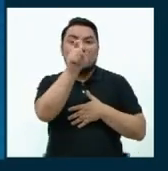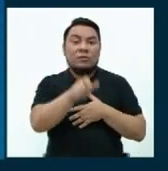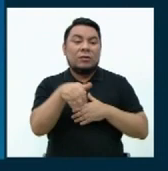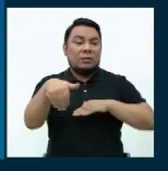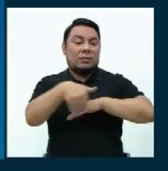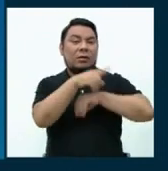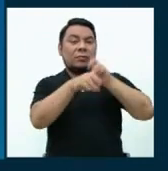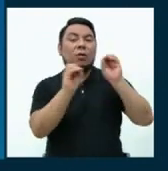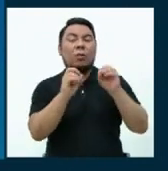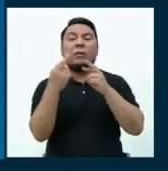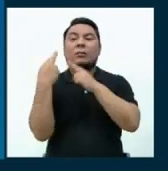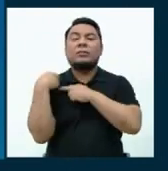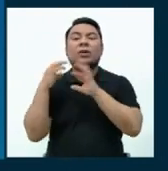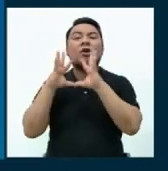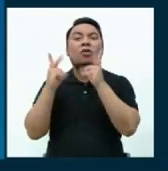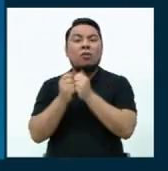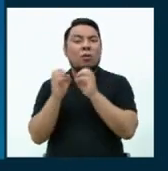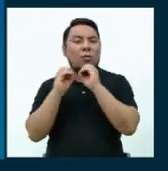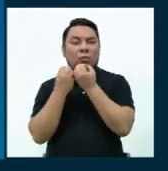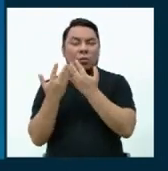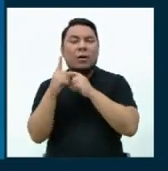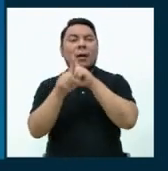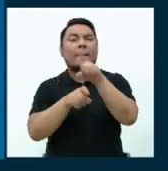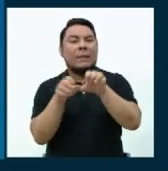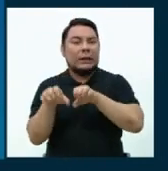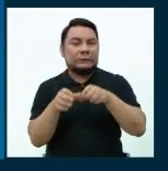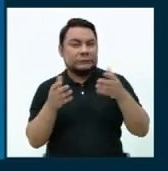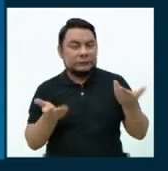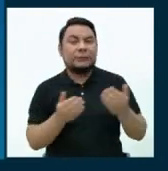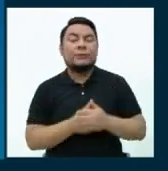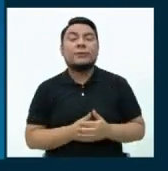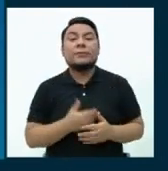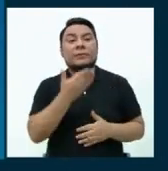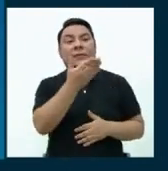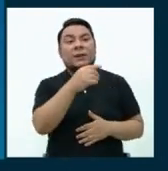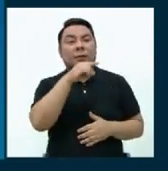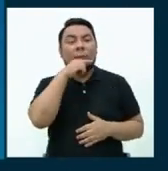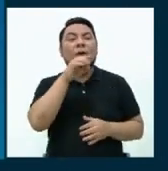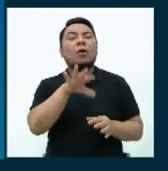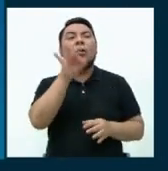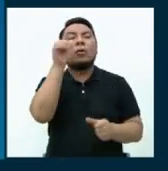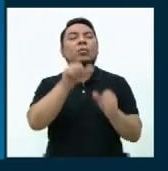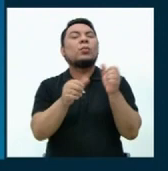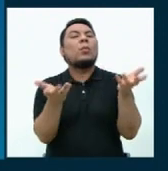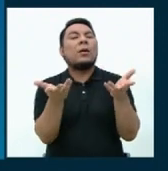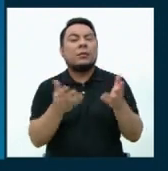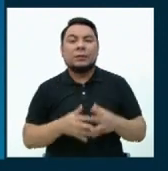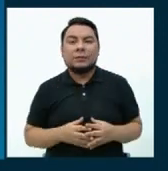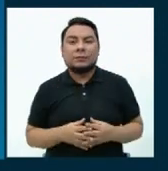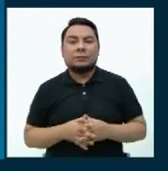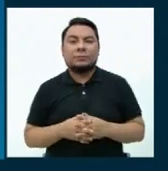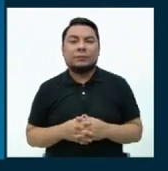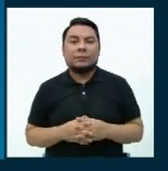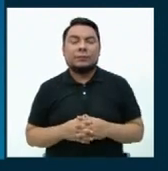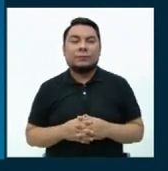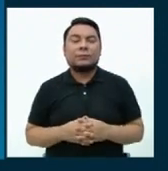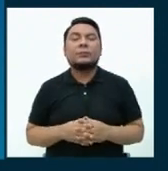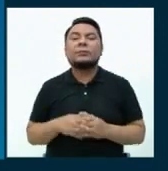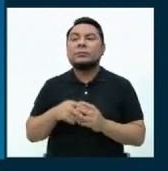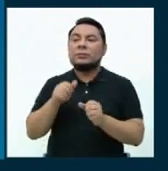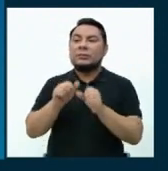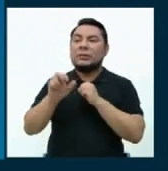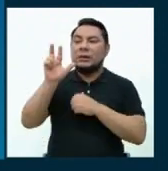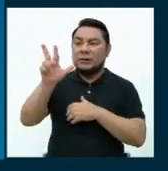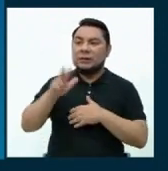representante de la sociedad civil que tienen preguntas que hacer. Candidata, ¿qué número escoge? El tres.